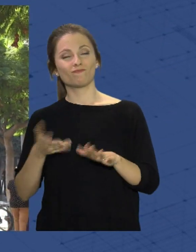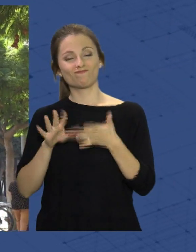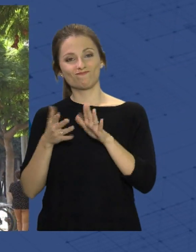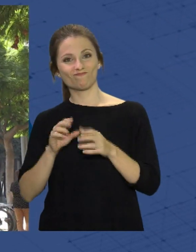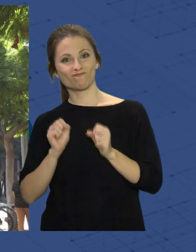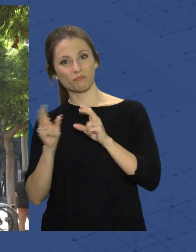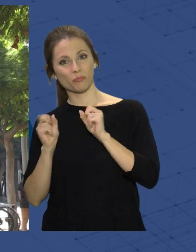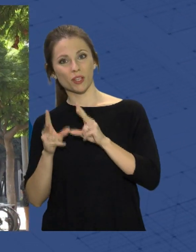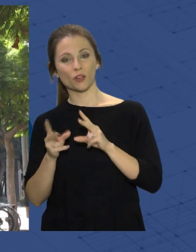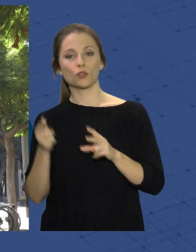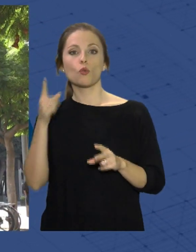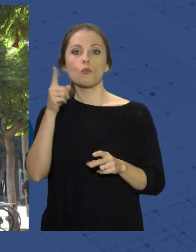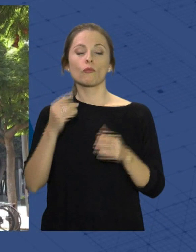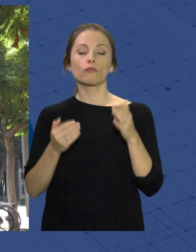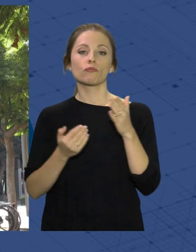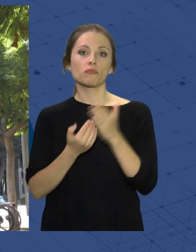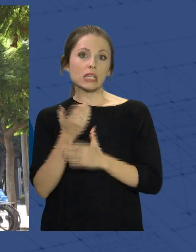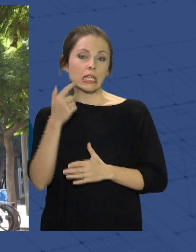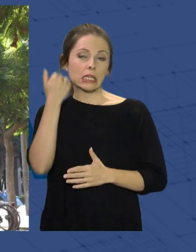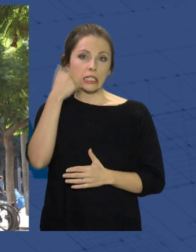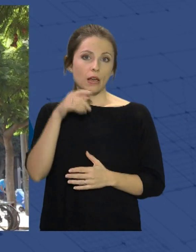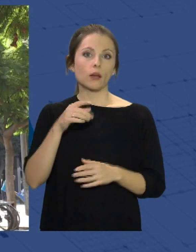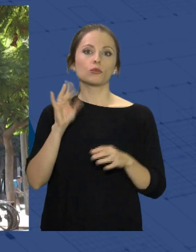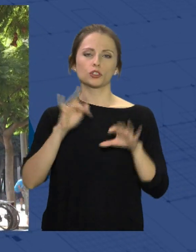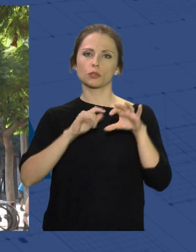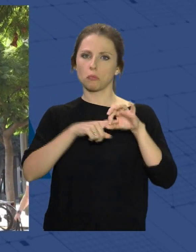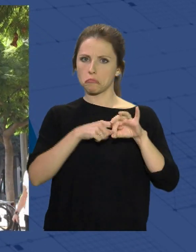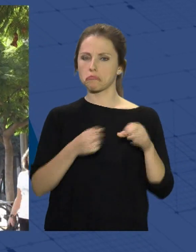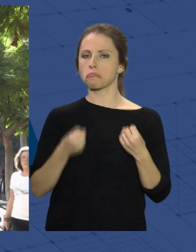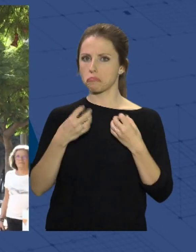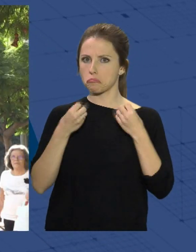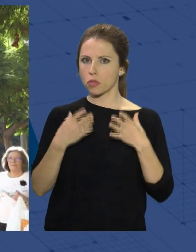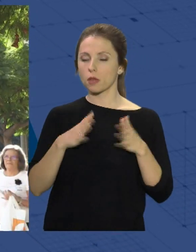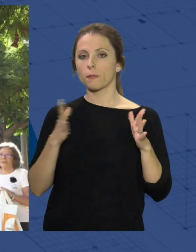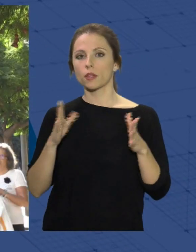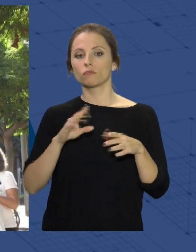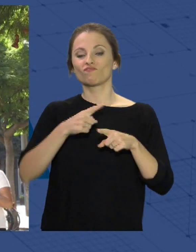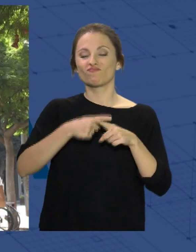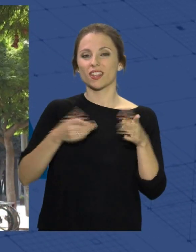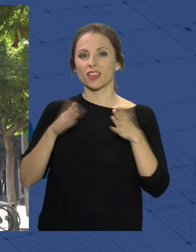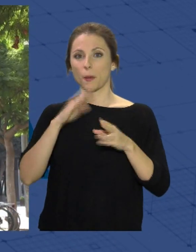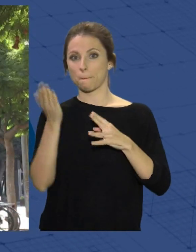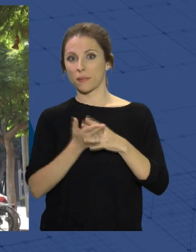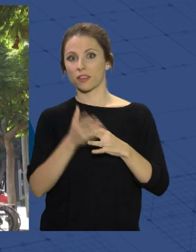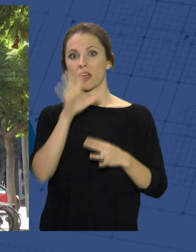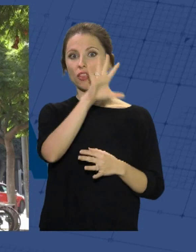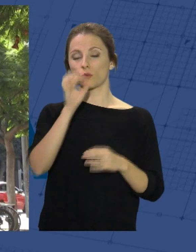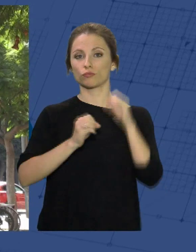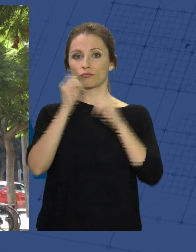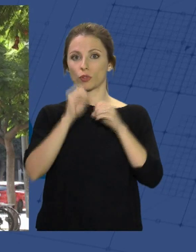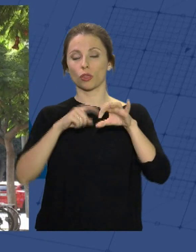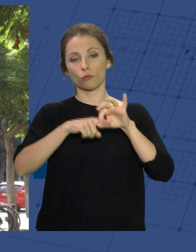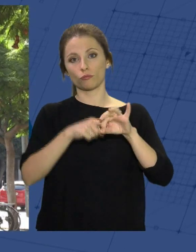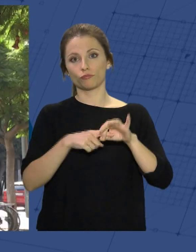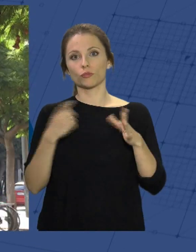el sábado que sí hubo una ocupación muy alta, pero después hemos tenido una media de un 50% de ocupación. Achacamos sobre